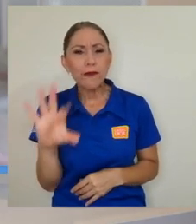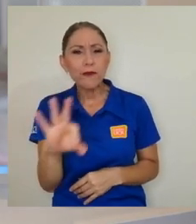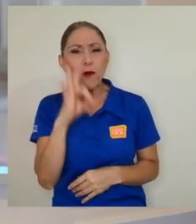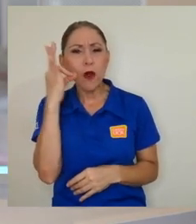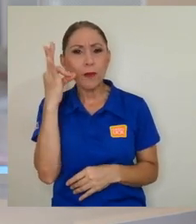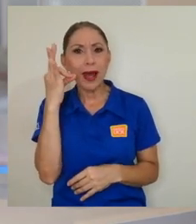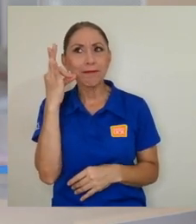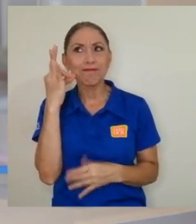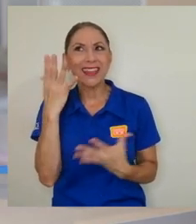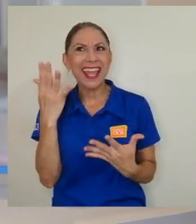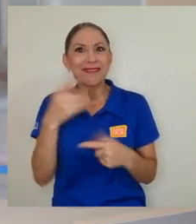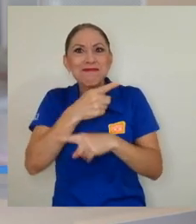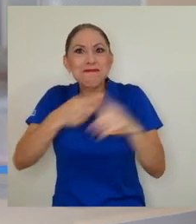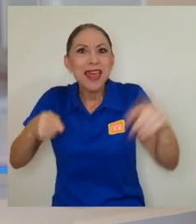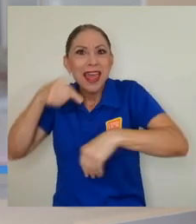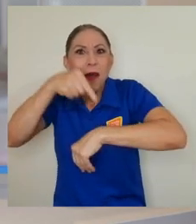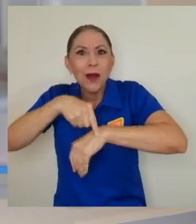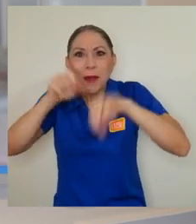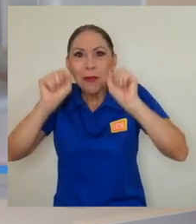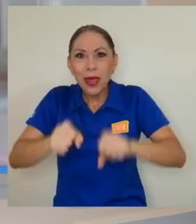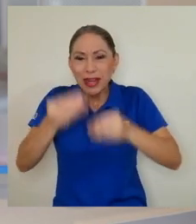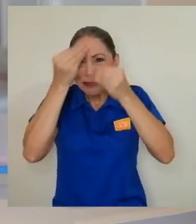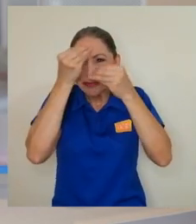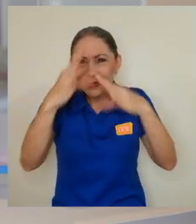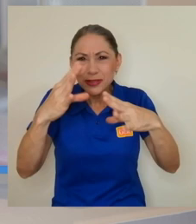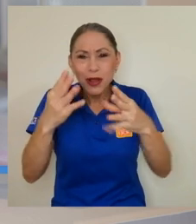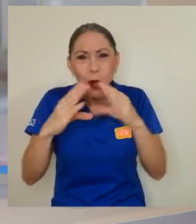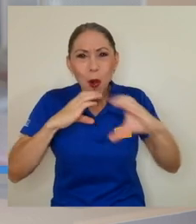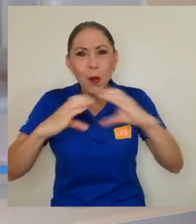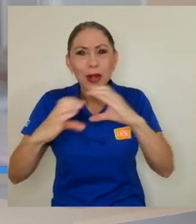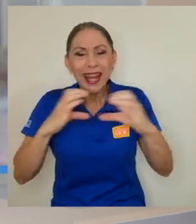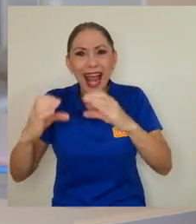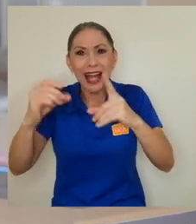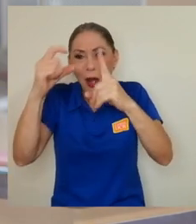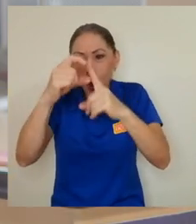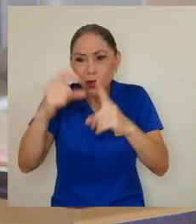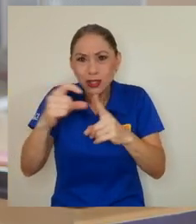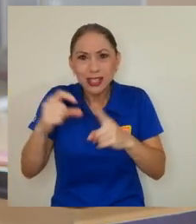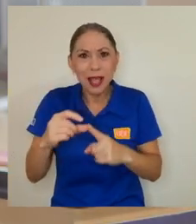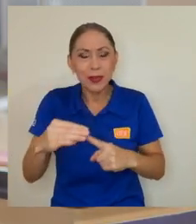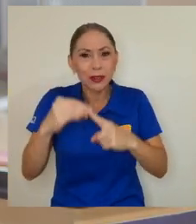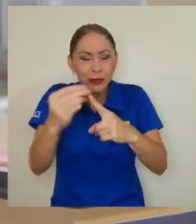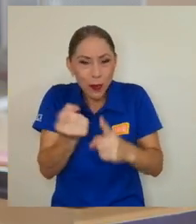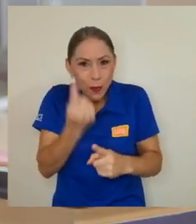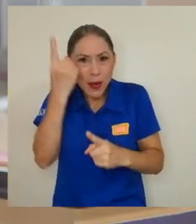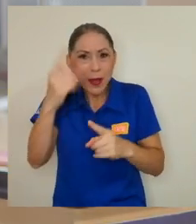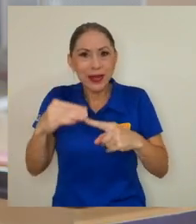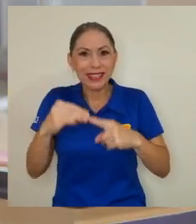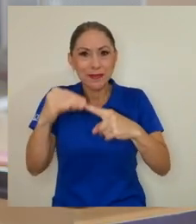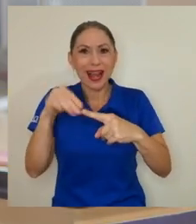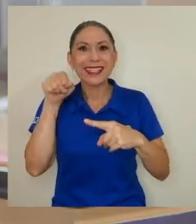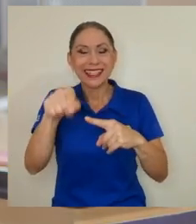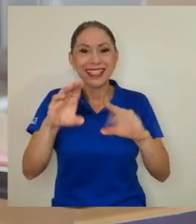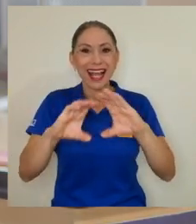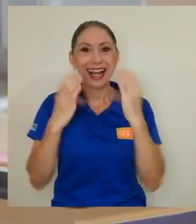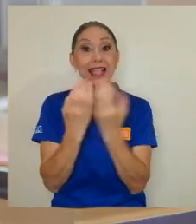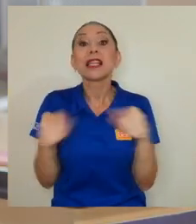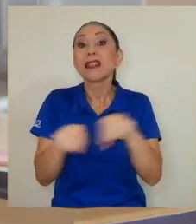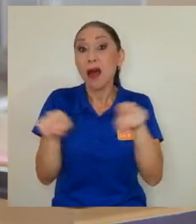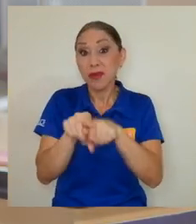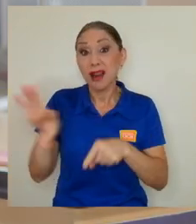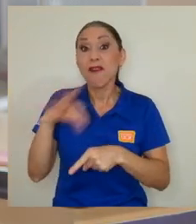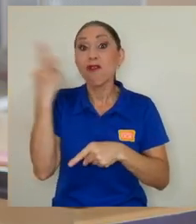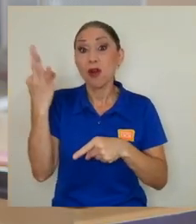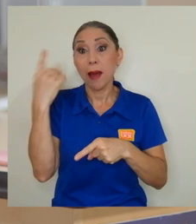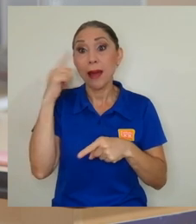en media hora los conceptos principales de esa clase. También la forma en la que se diseñan los apoyos visuales,